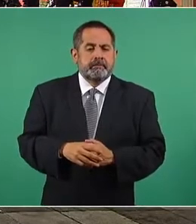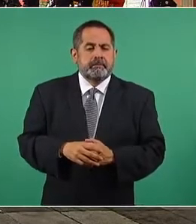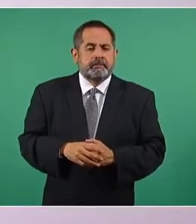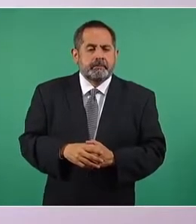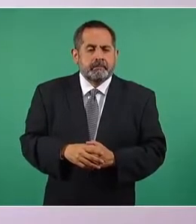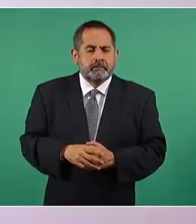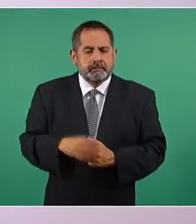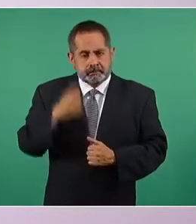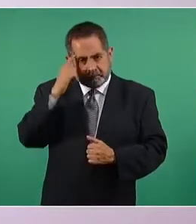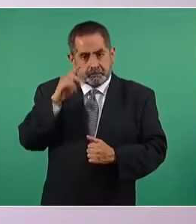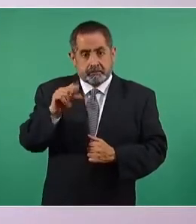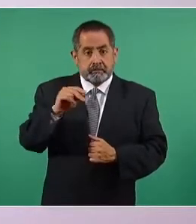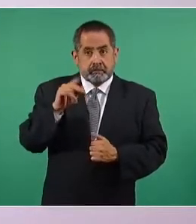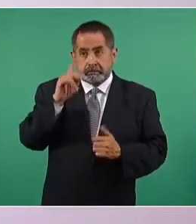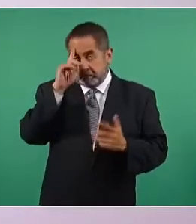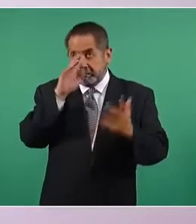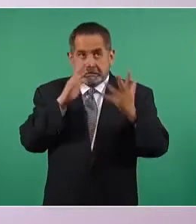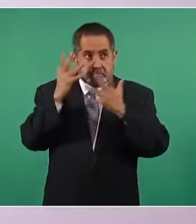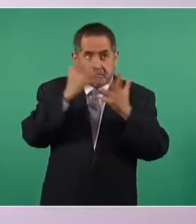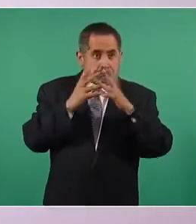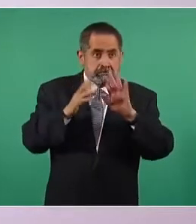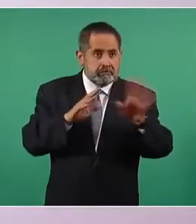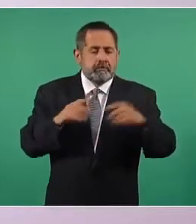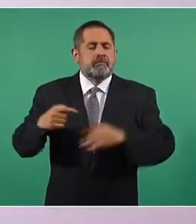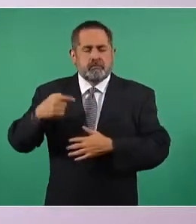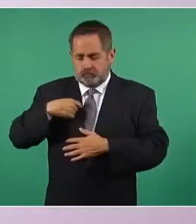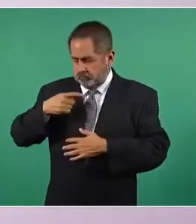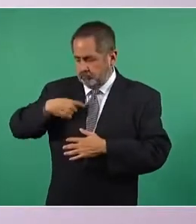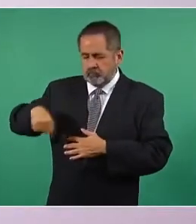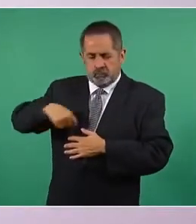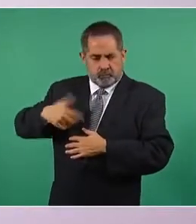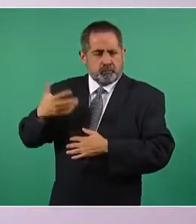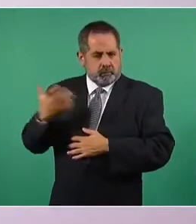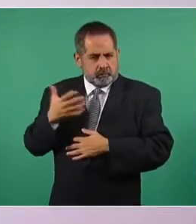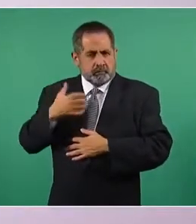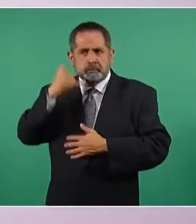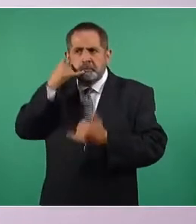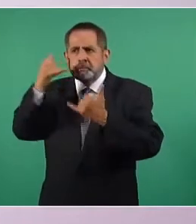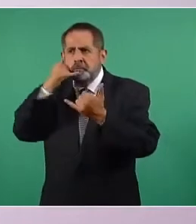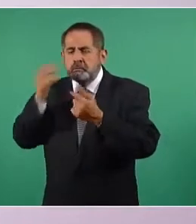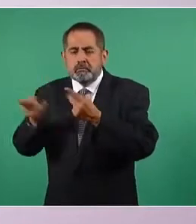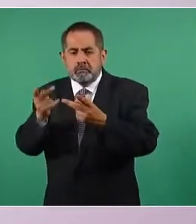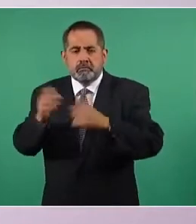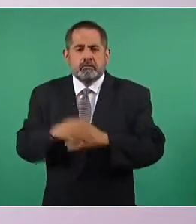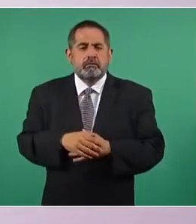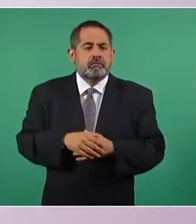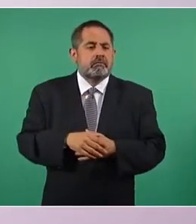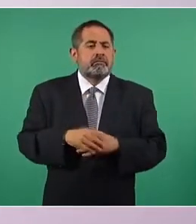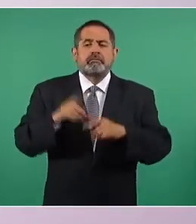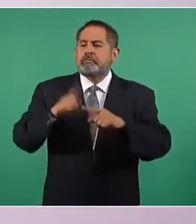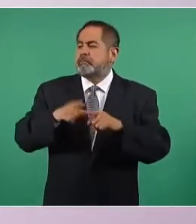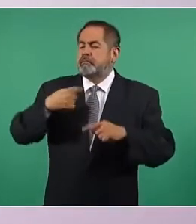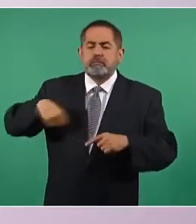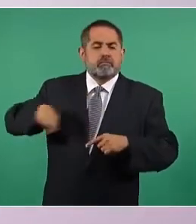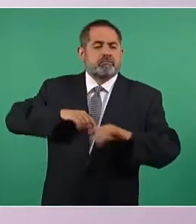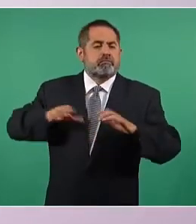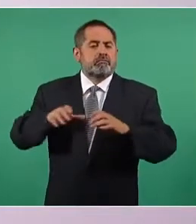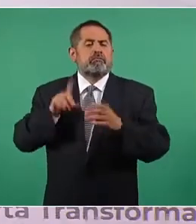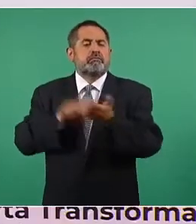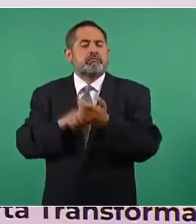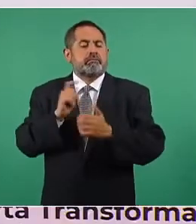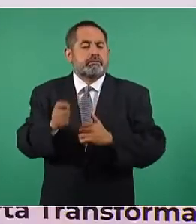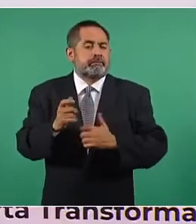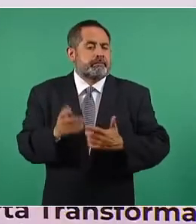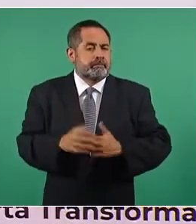no se vaya a malinterpretar. Cuando digo aplicada por nosotros se